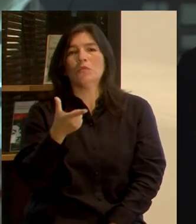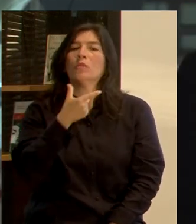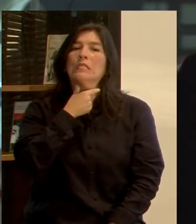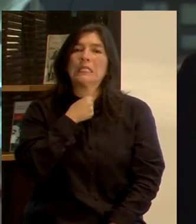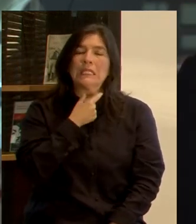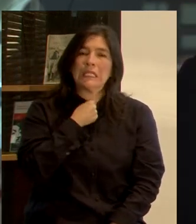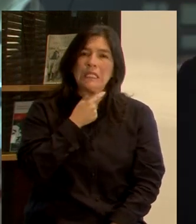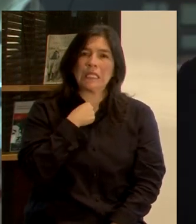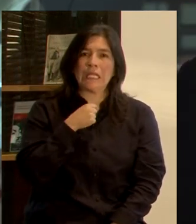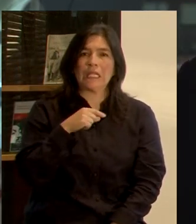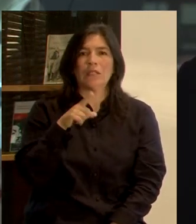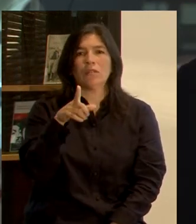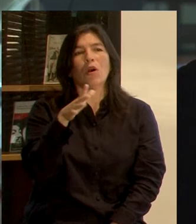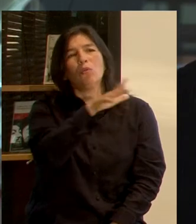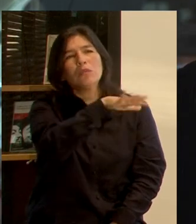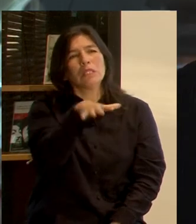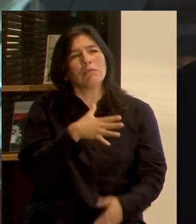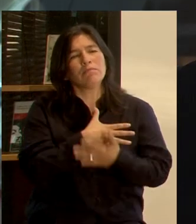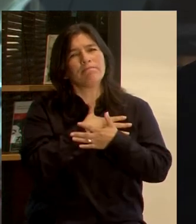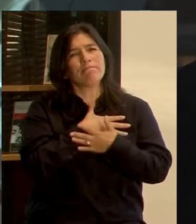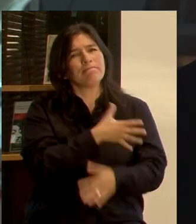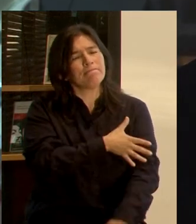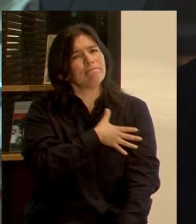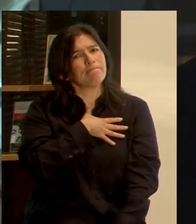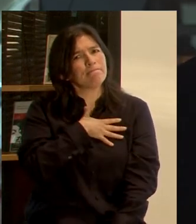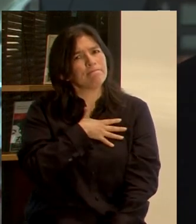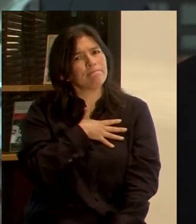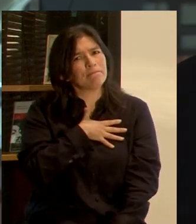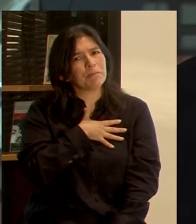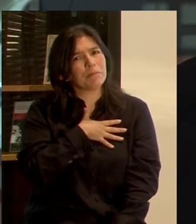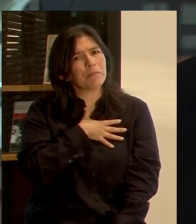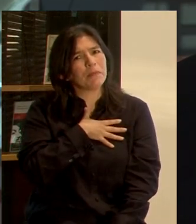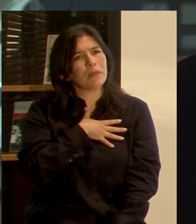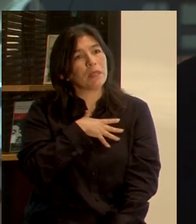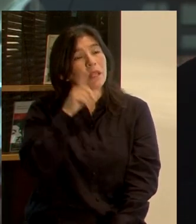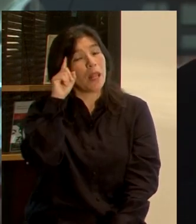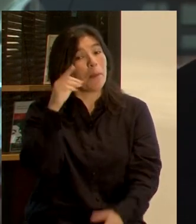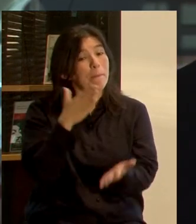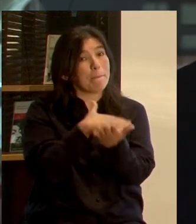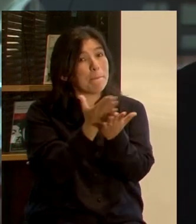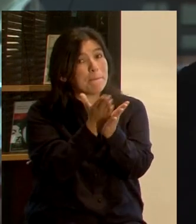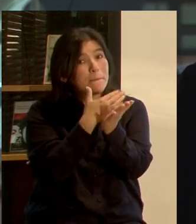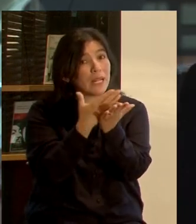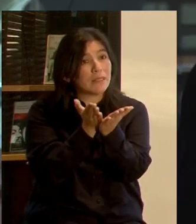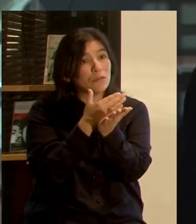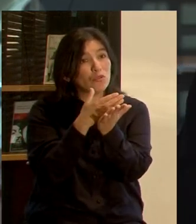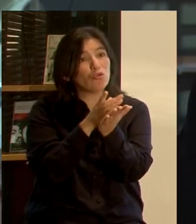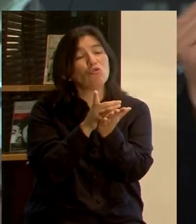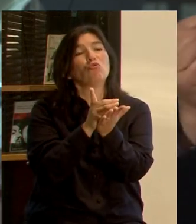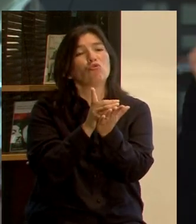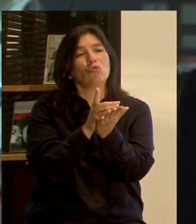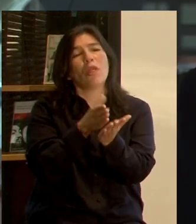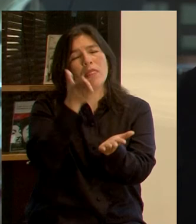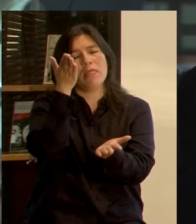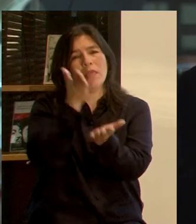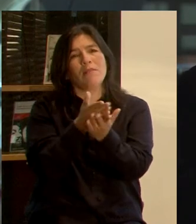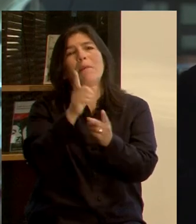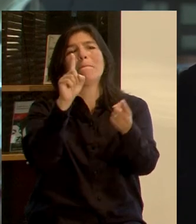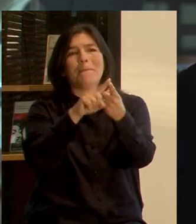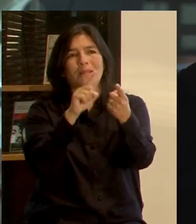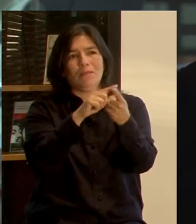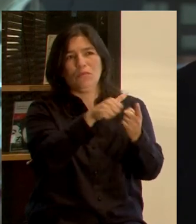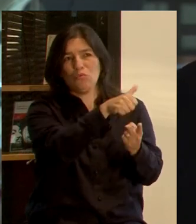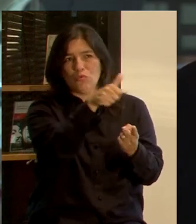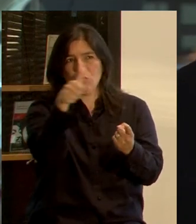sensibilizar en el sentido de que la planificación tiene que ser participativa,